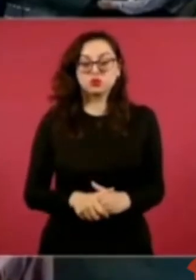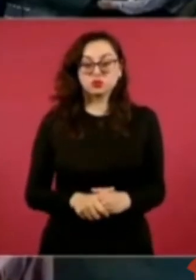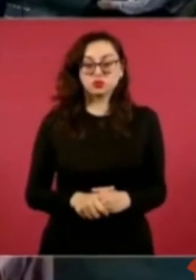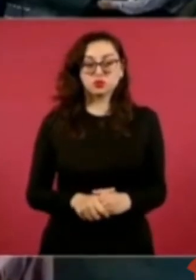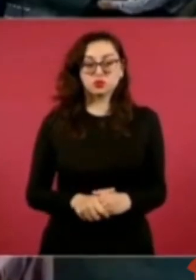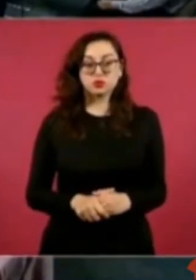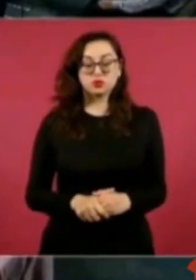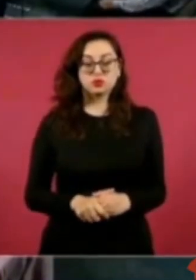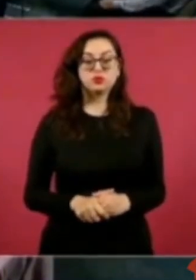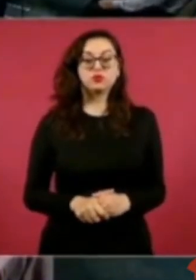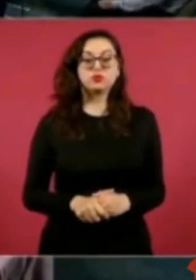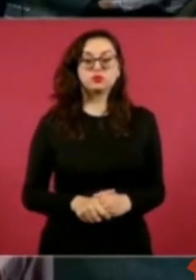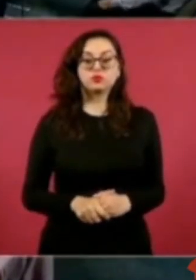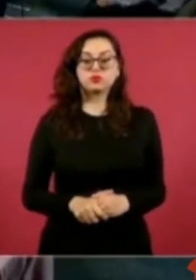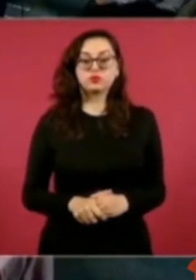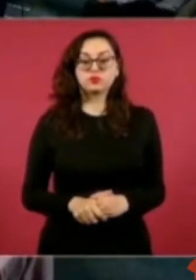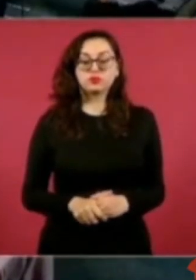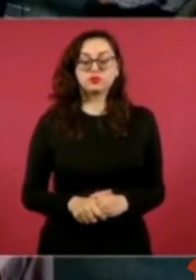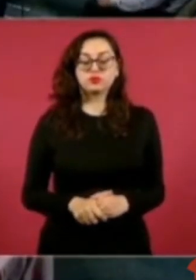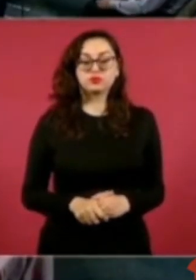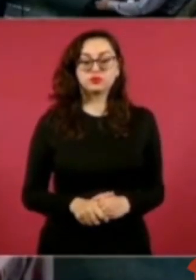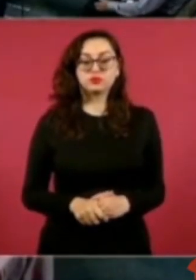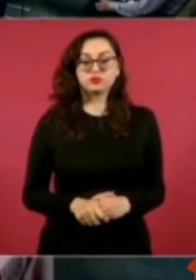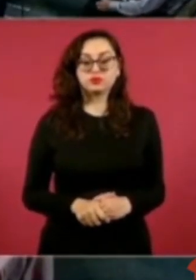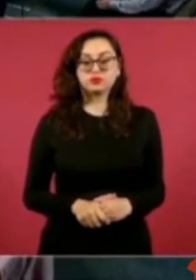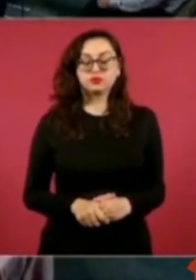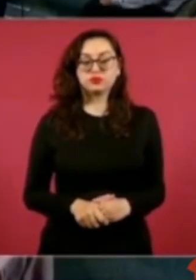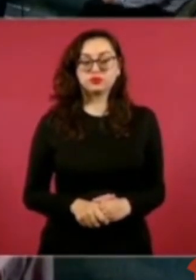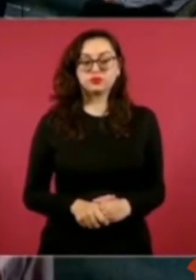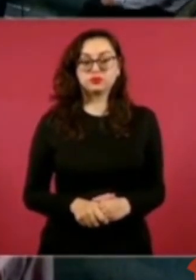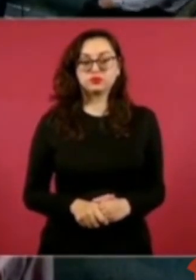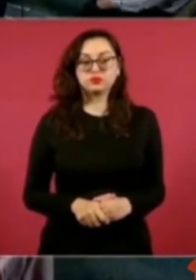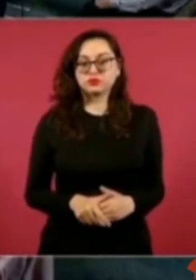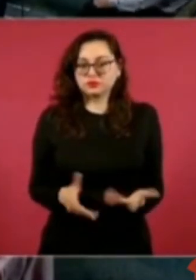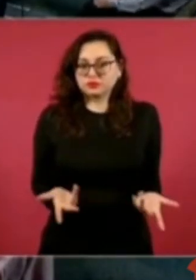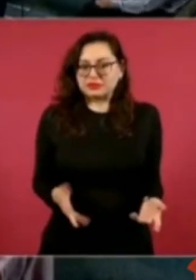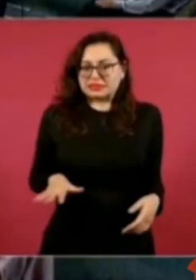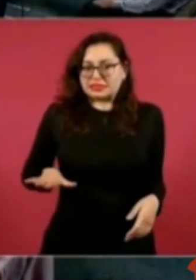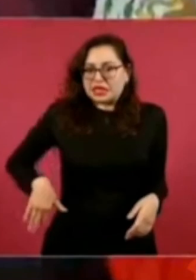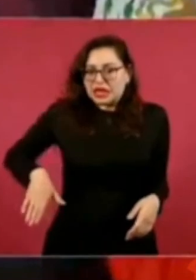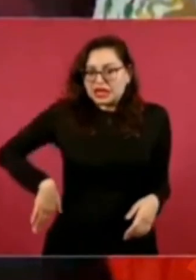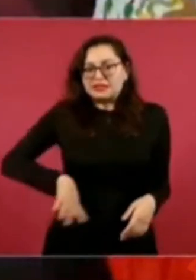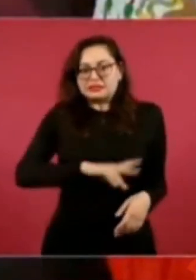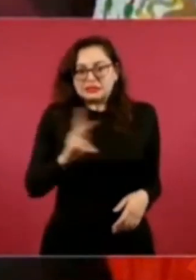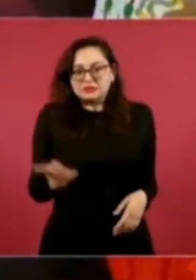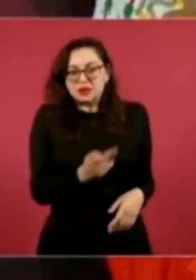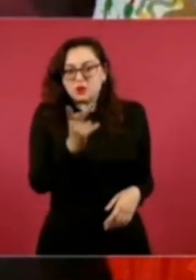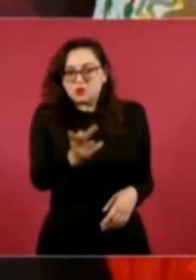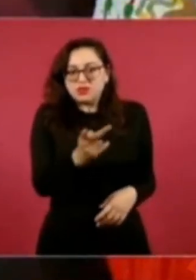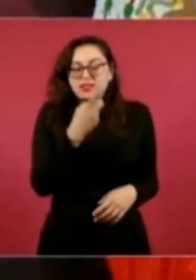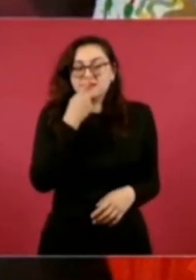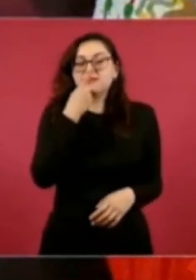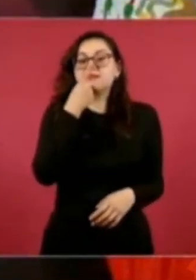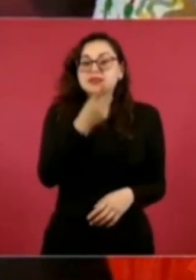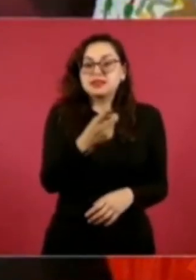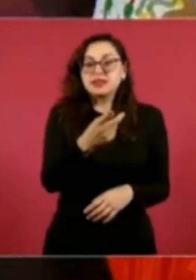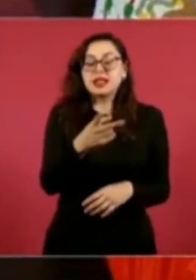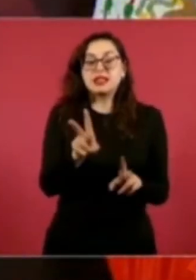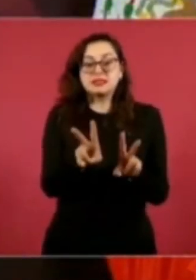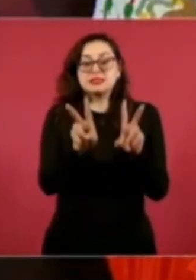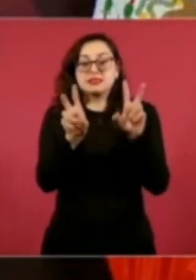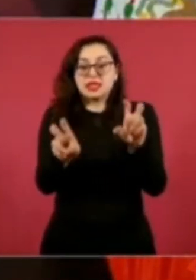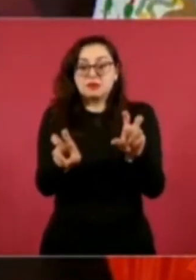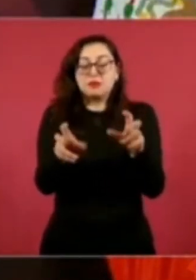No, si cree que hay sobre representación